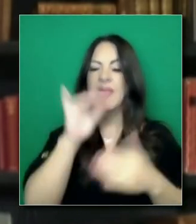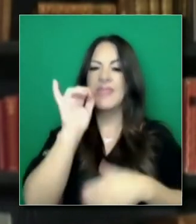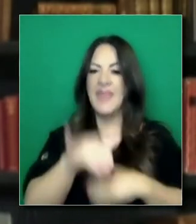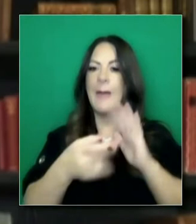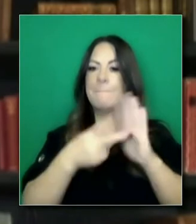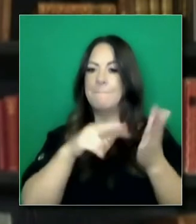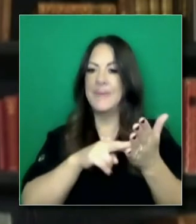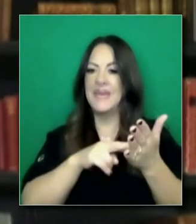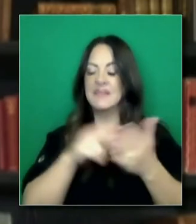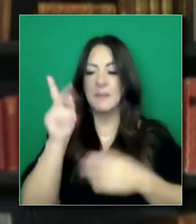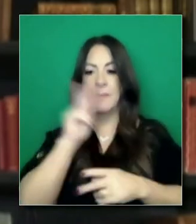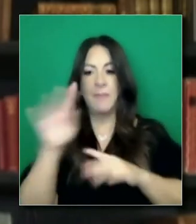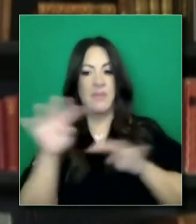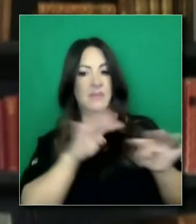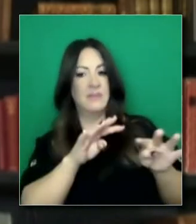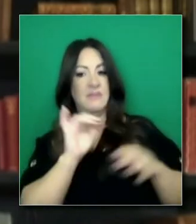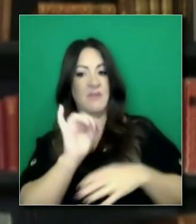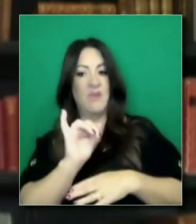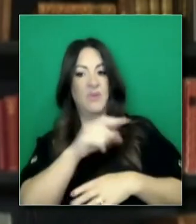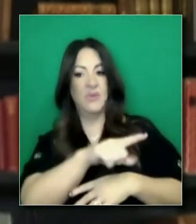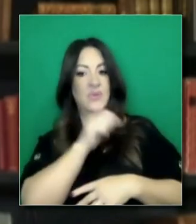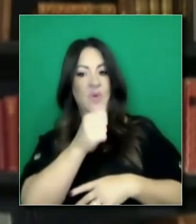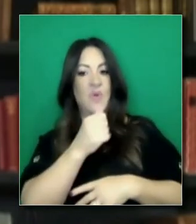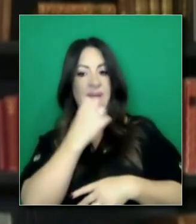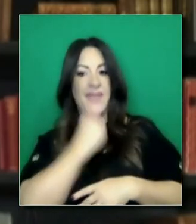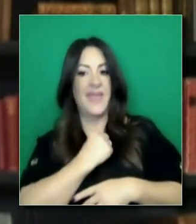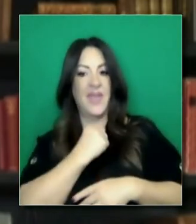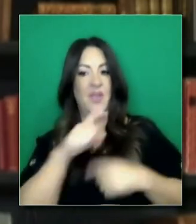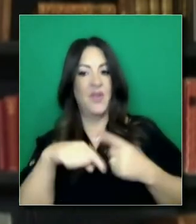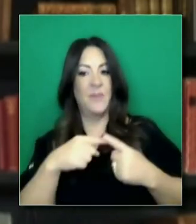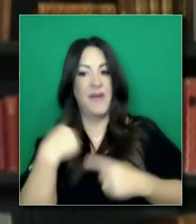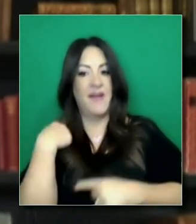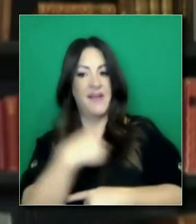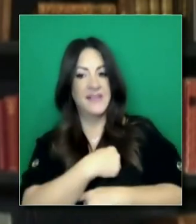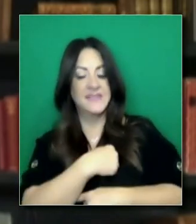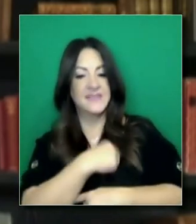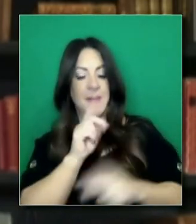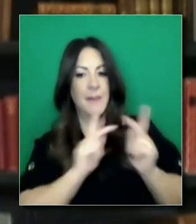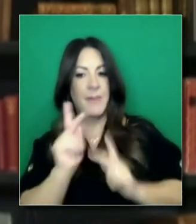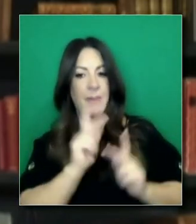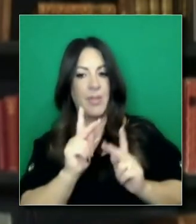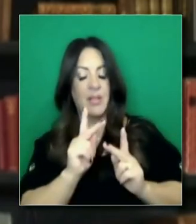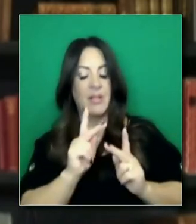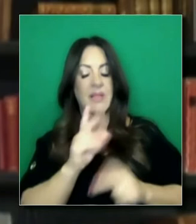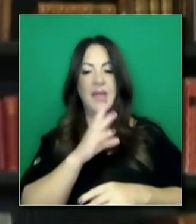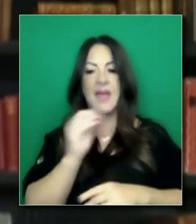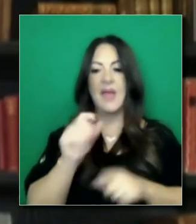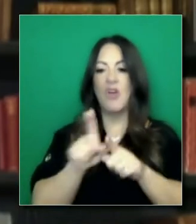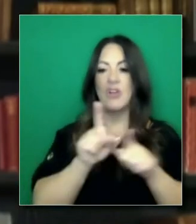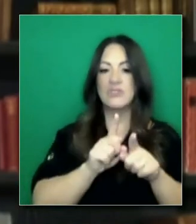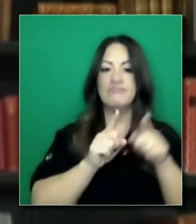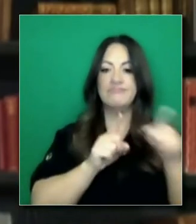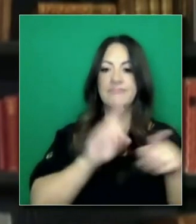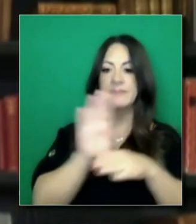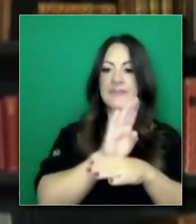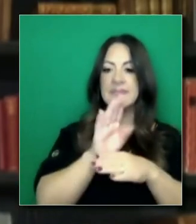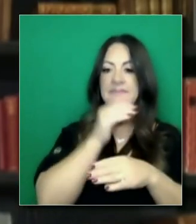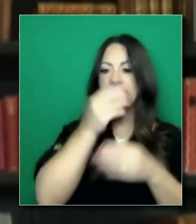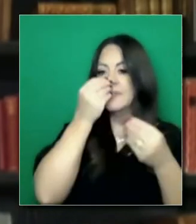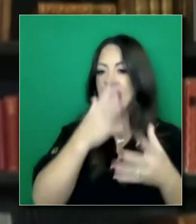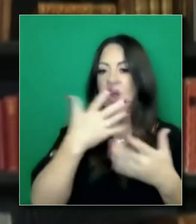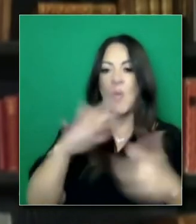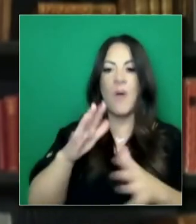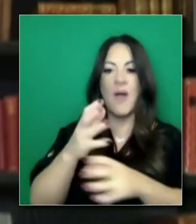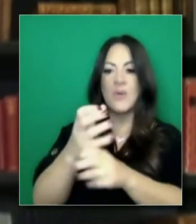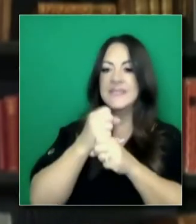usted está haciendo eso, está creando dos mensajes. Uno es que no le importa su comunidad en su respecto, pero número dos, obviamente a usted no le importa